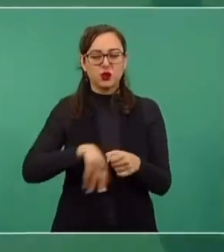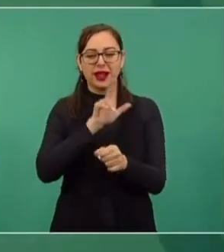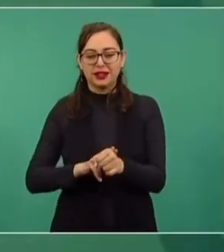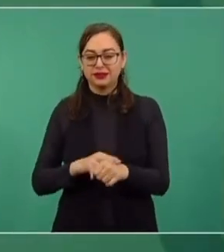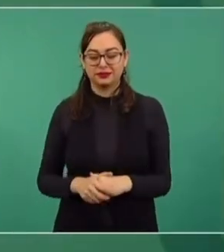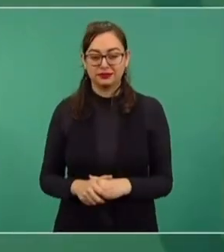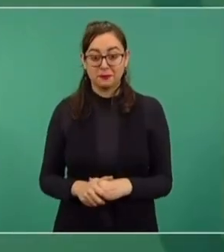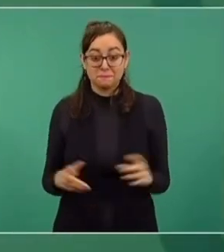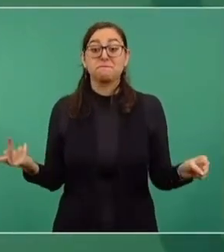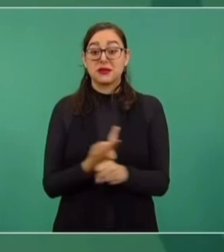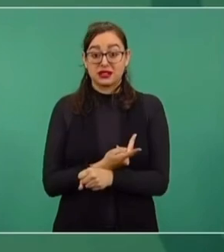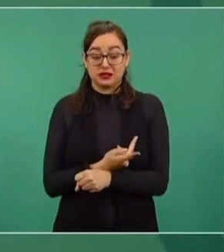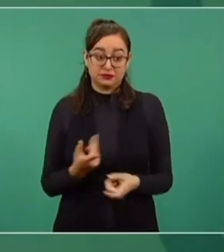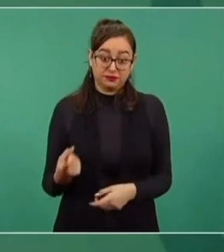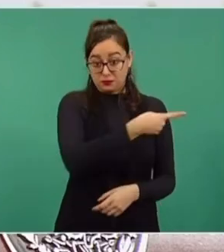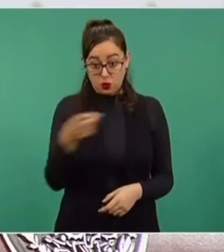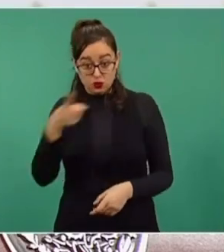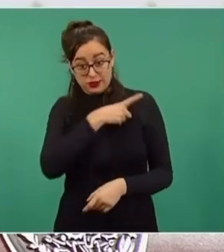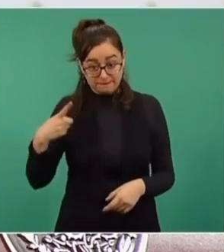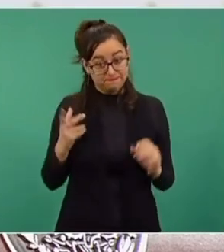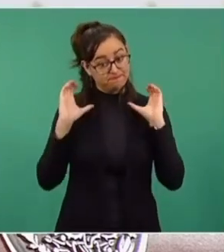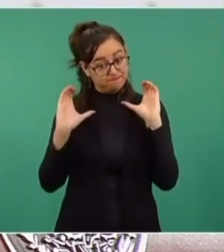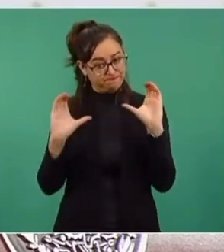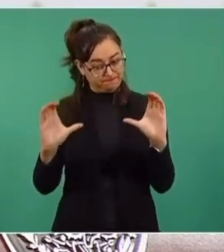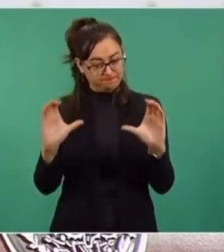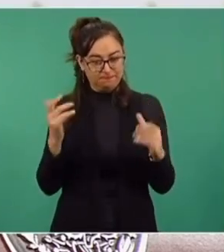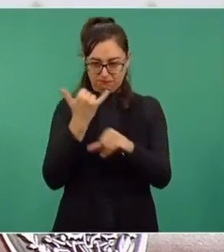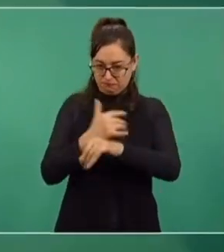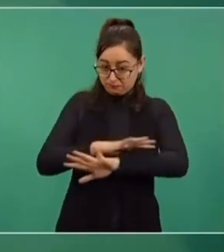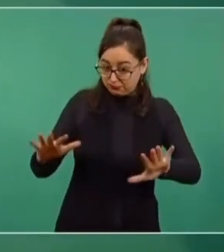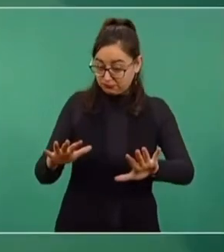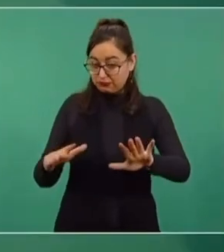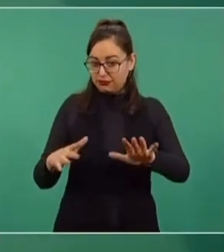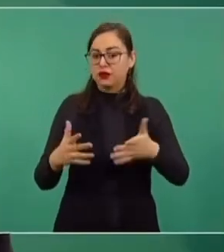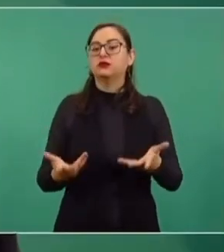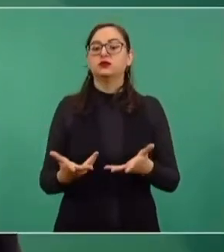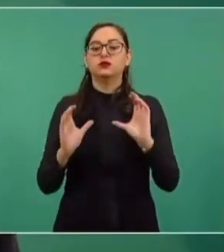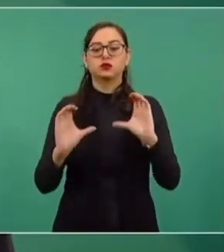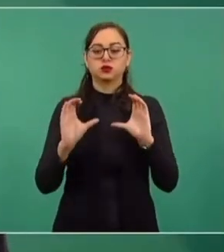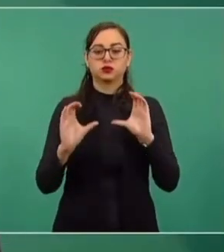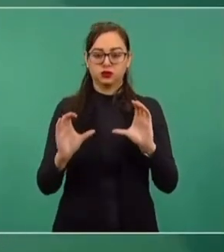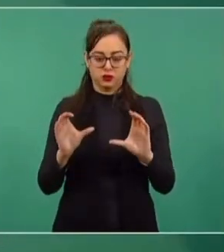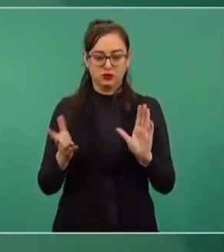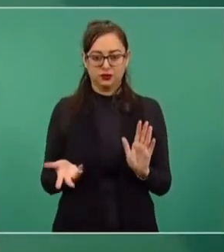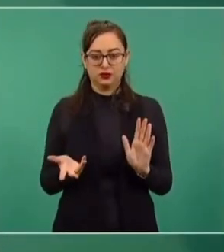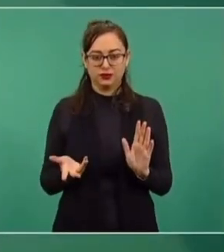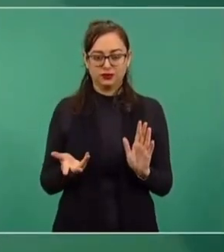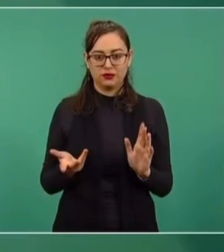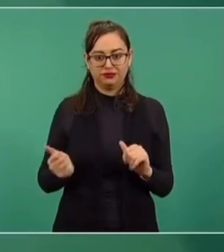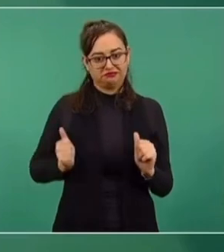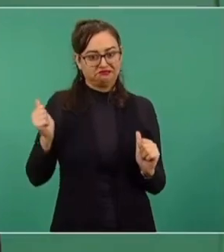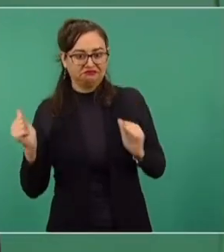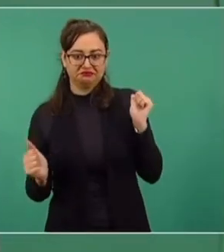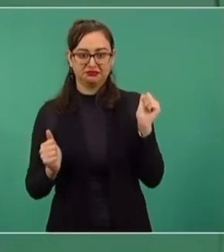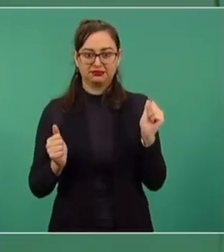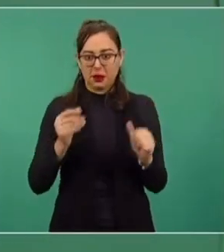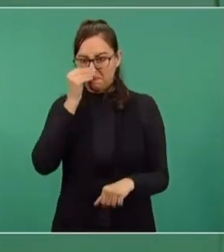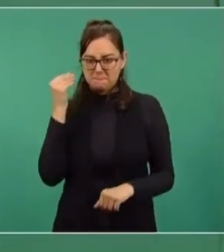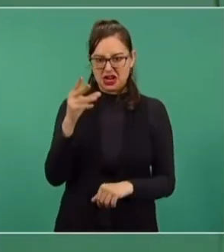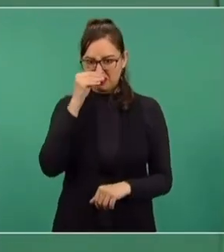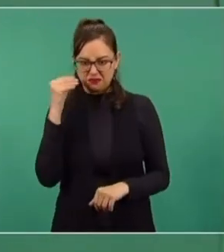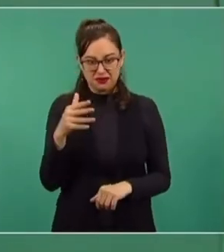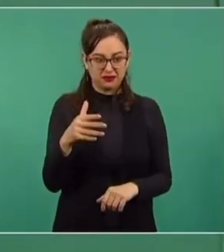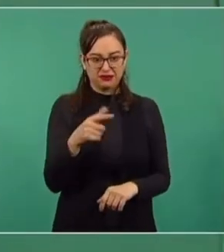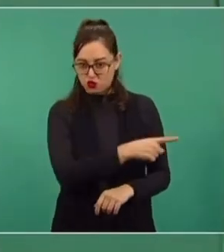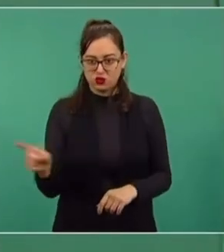Entonces, que ustedes tengan cuidado para que los competidores no utilicen este